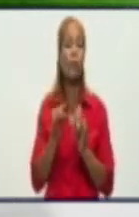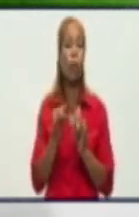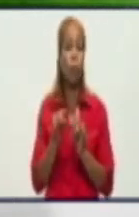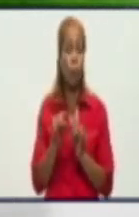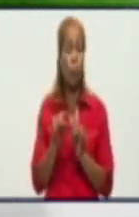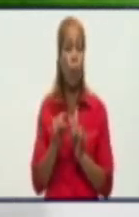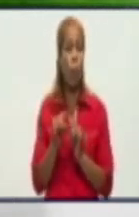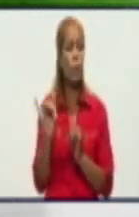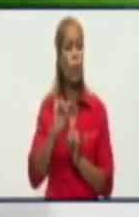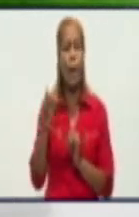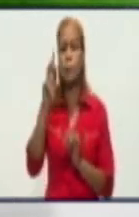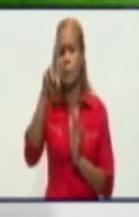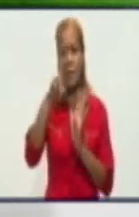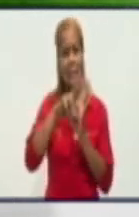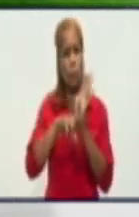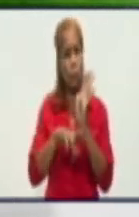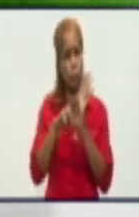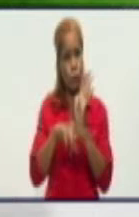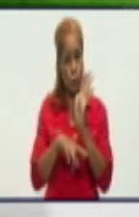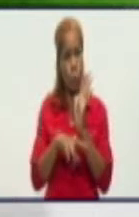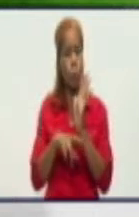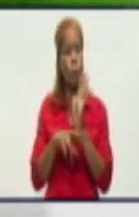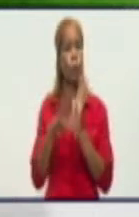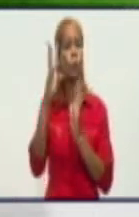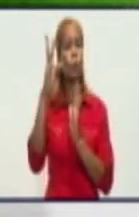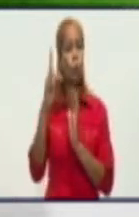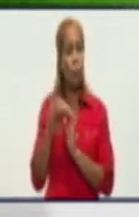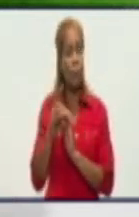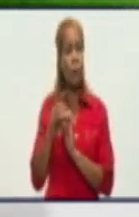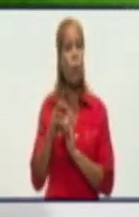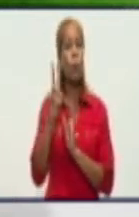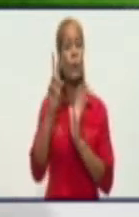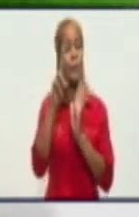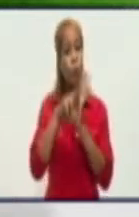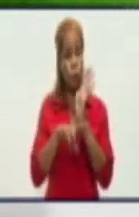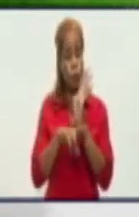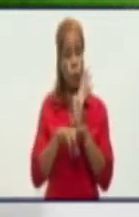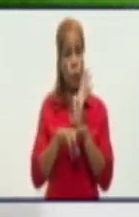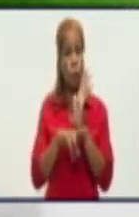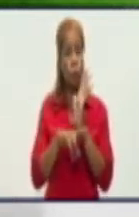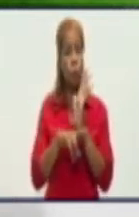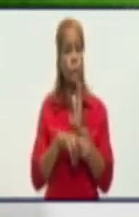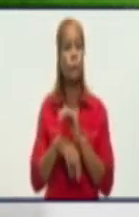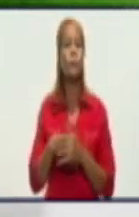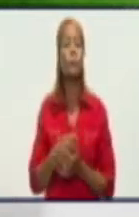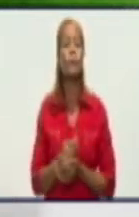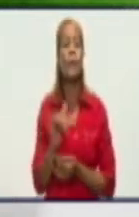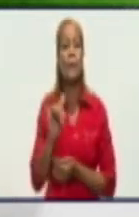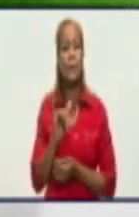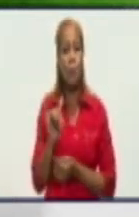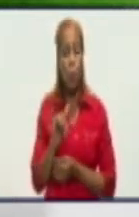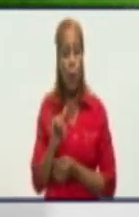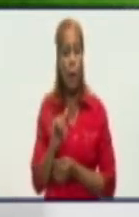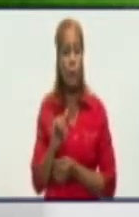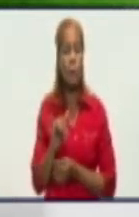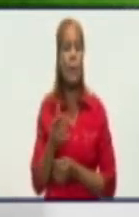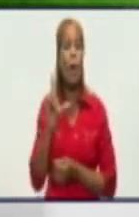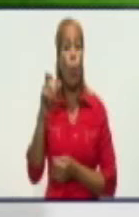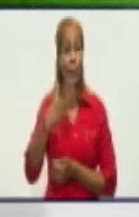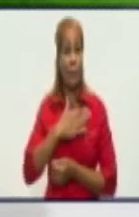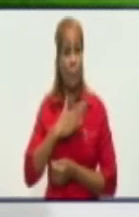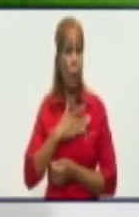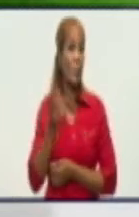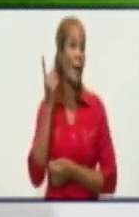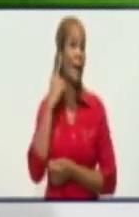la gaceta número 55, en la resolución 246 establece, y es importante que los contribuyentes escuchen, que se